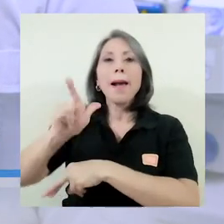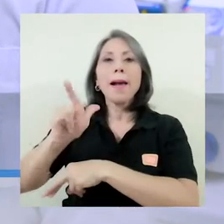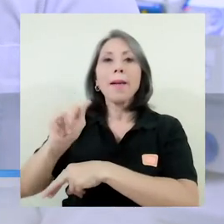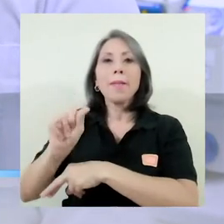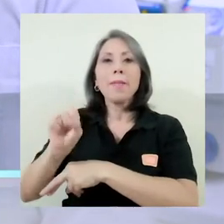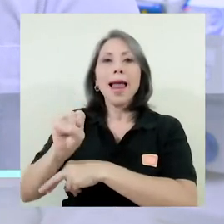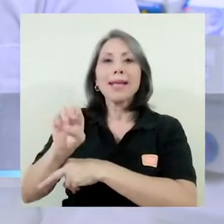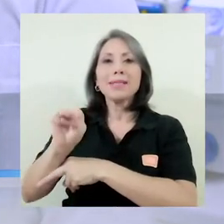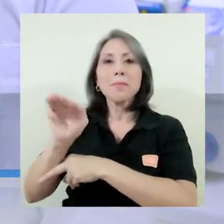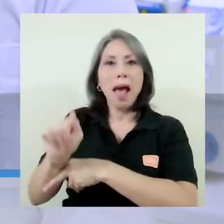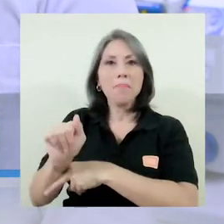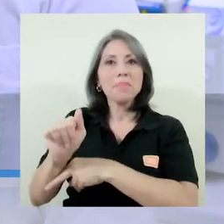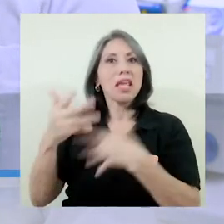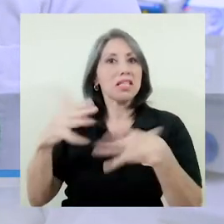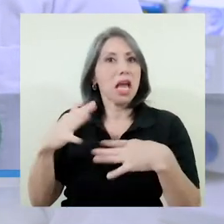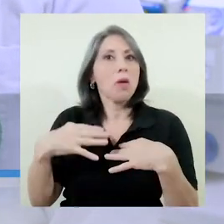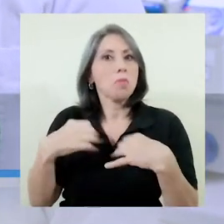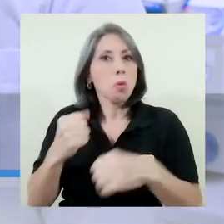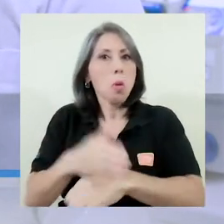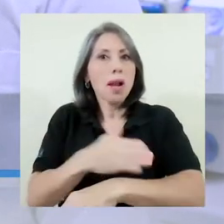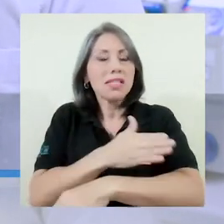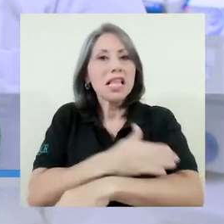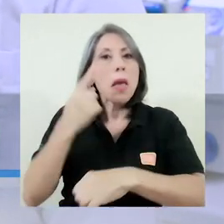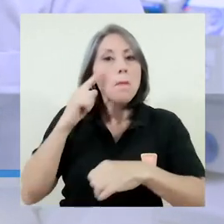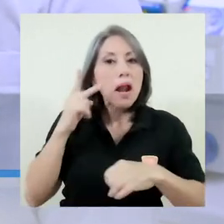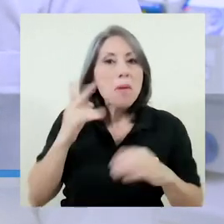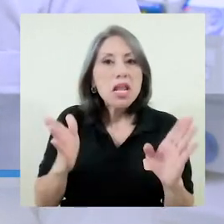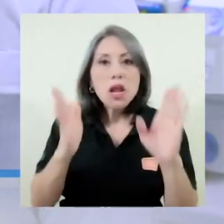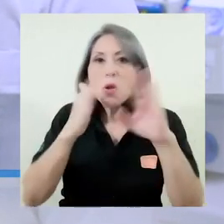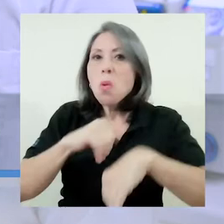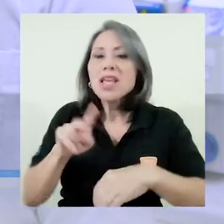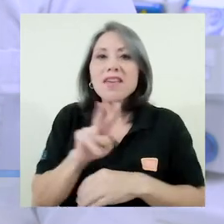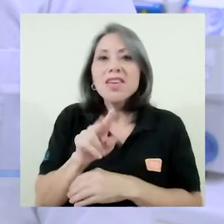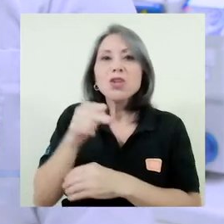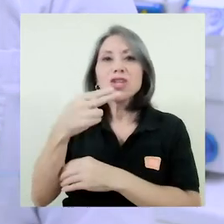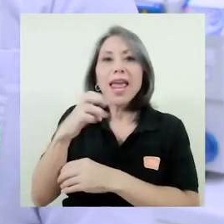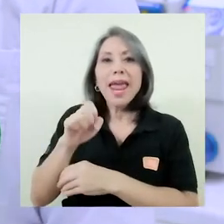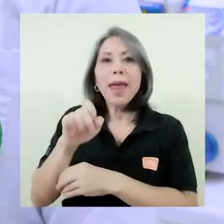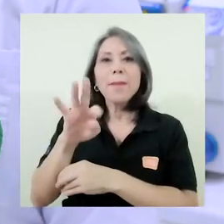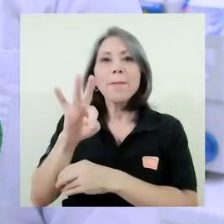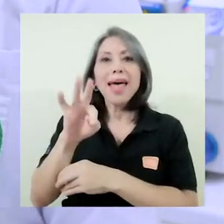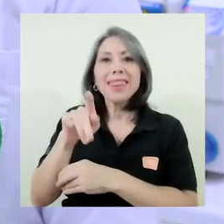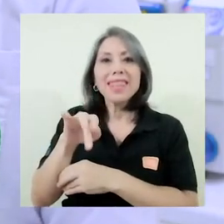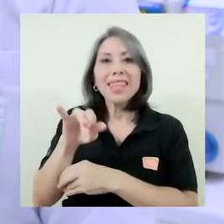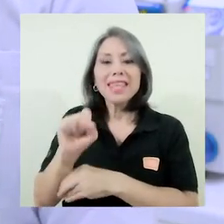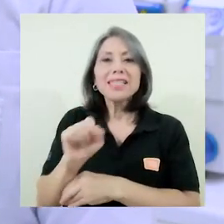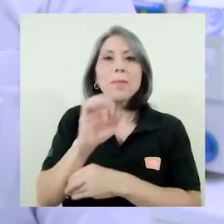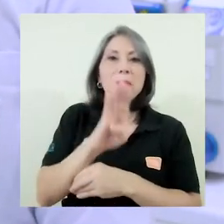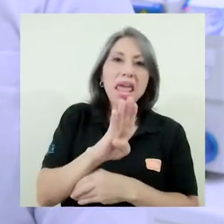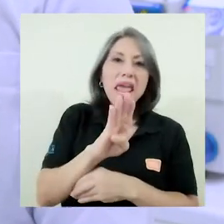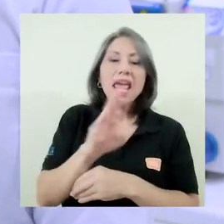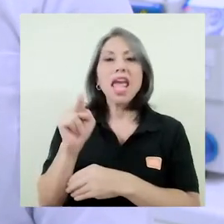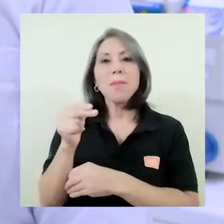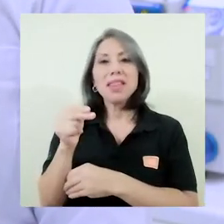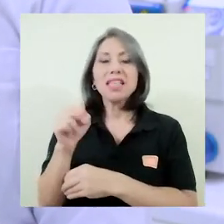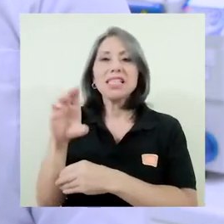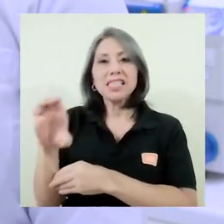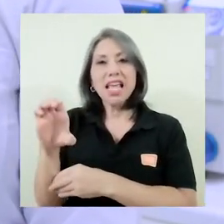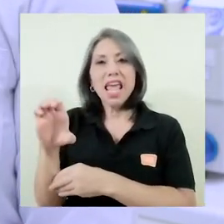para determinar que estén libres de virus de hepatitis B, hepatitis C y VIH.